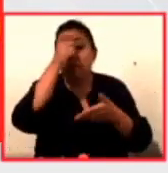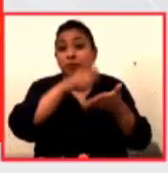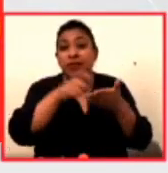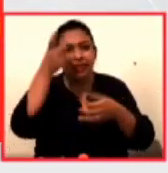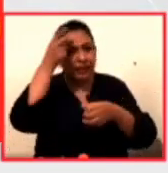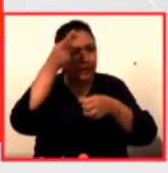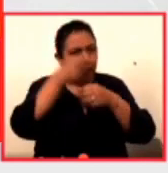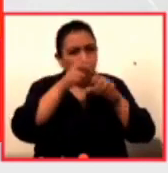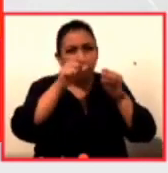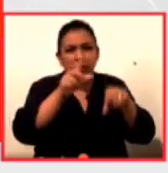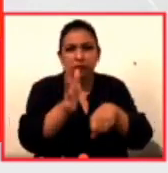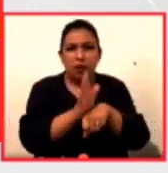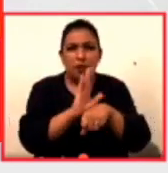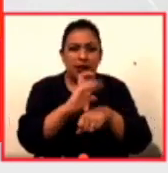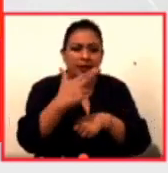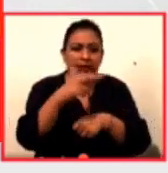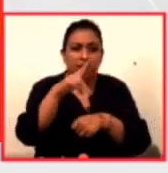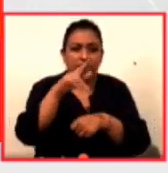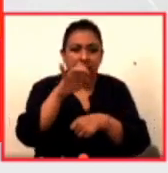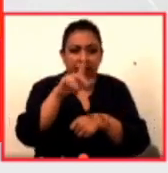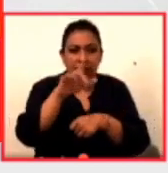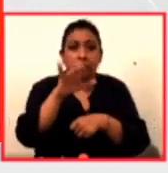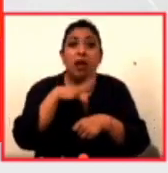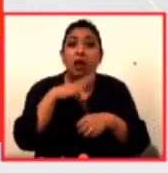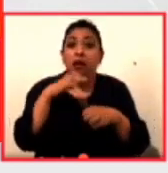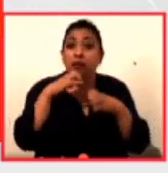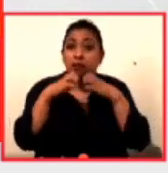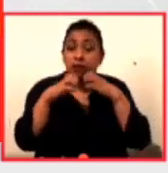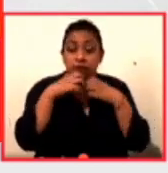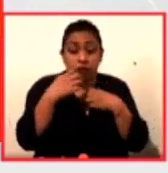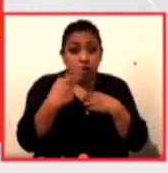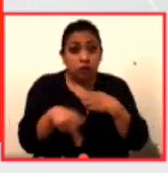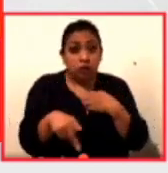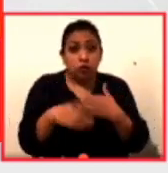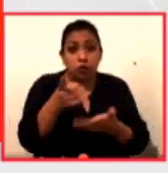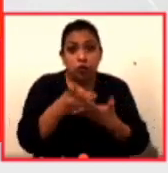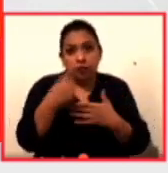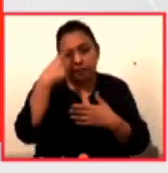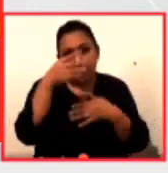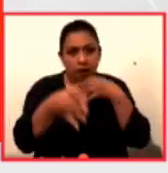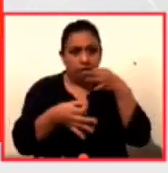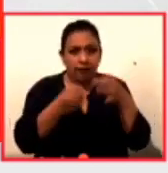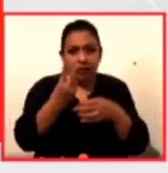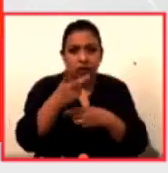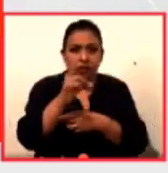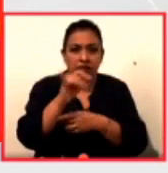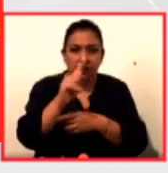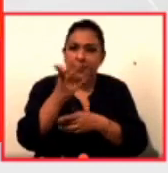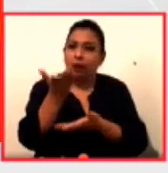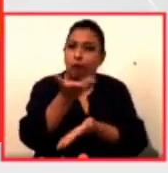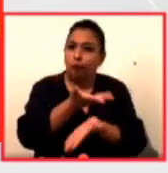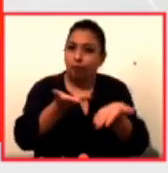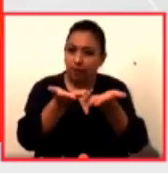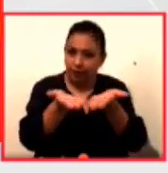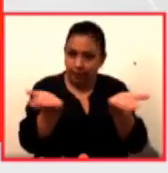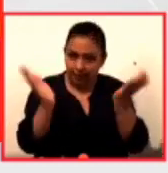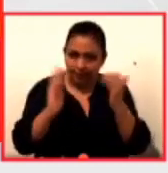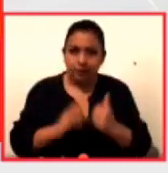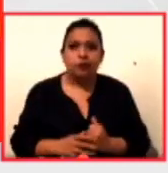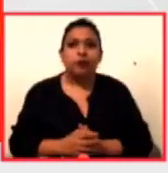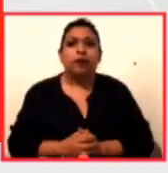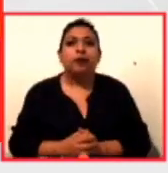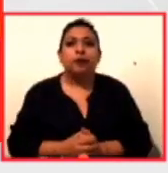de la película char chapping y esta es una entrevista exclusiva que concedieron para noticias 22 digital y las compartimos también con todos ustedes